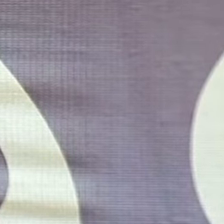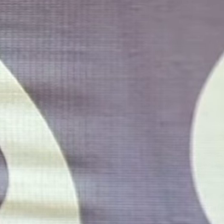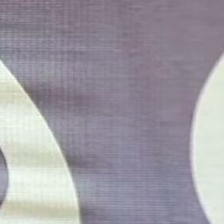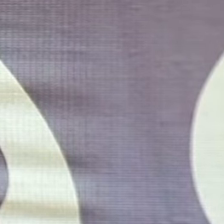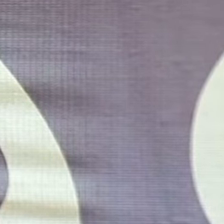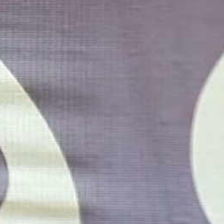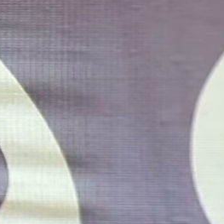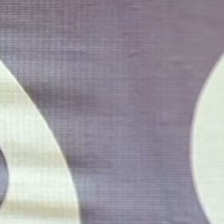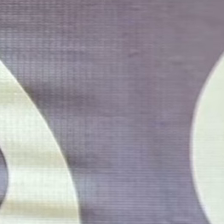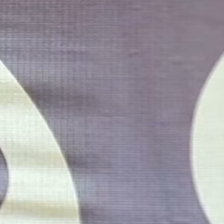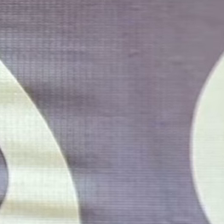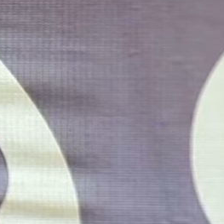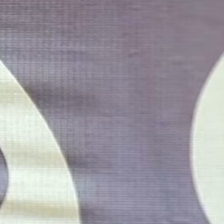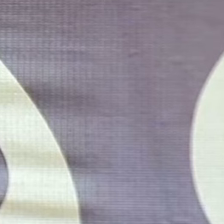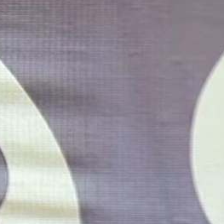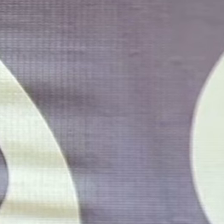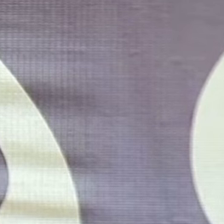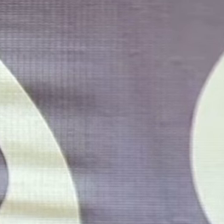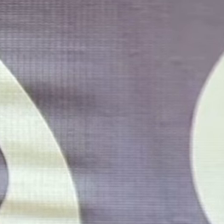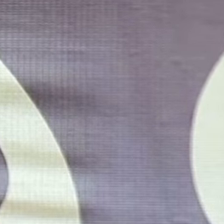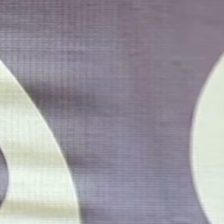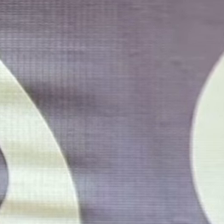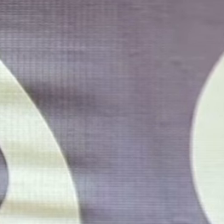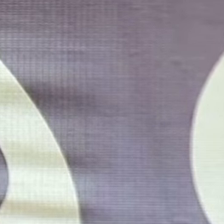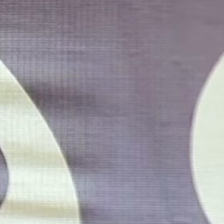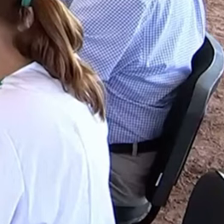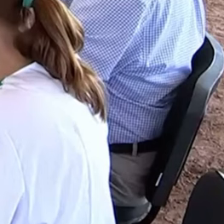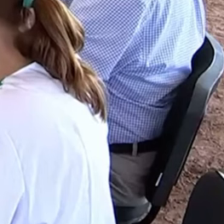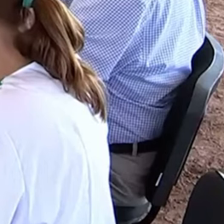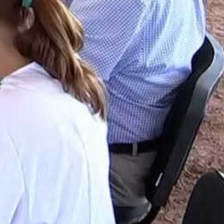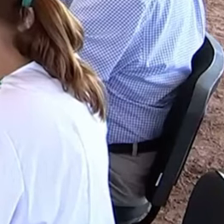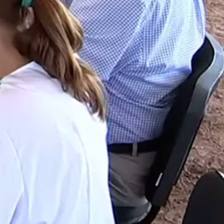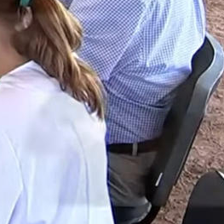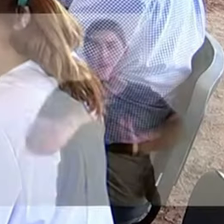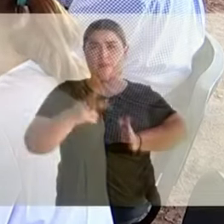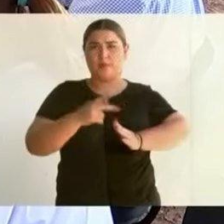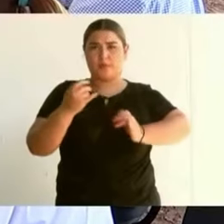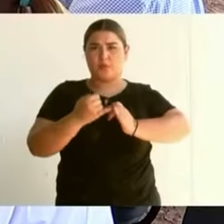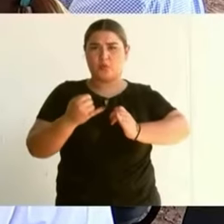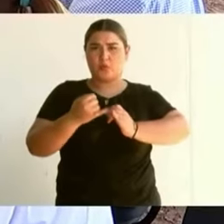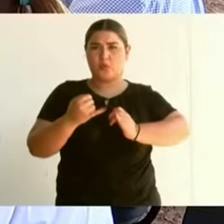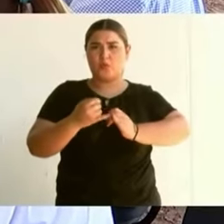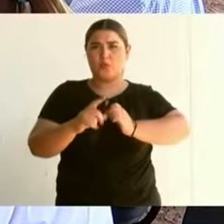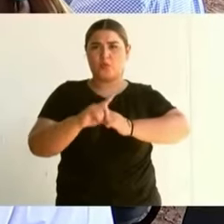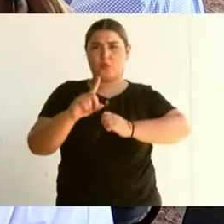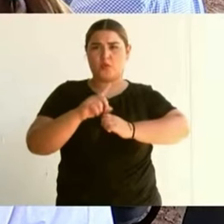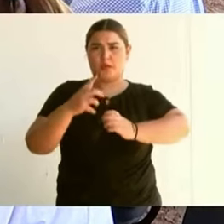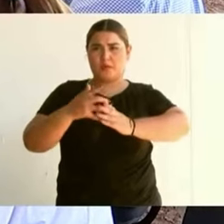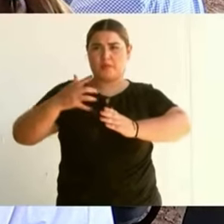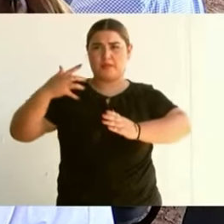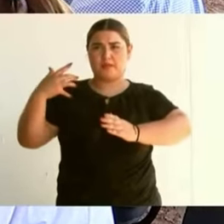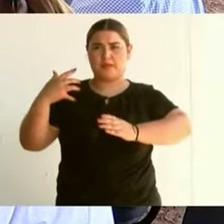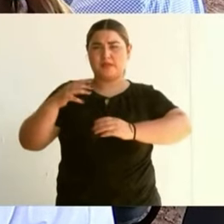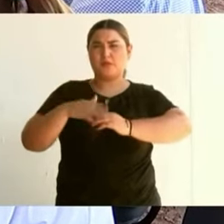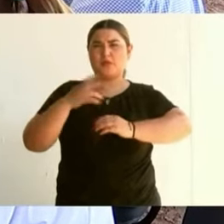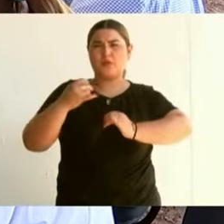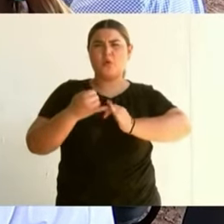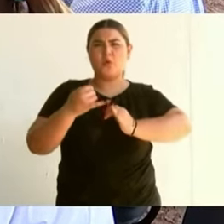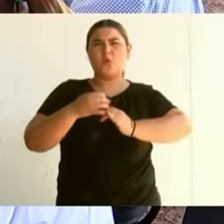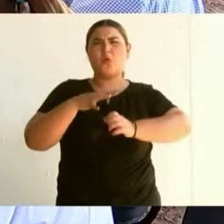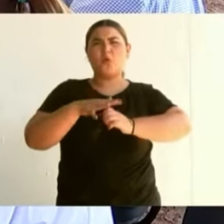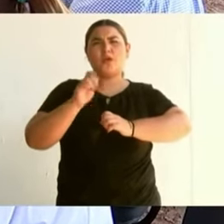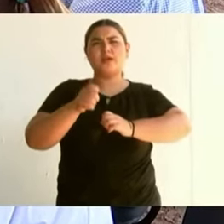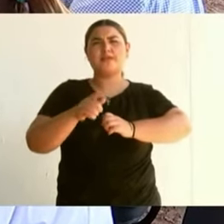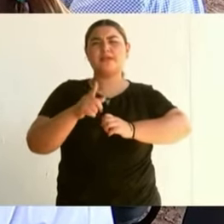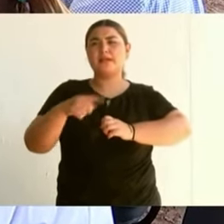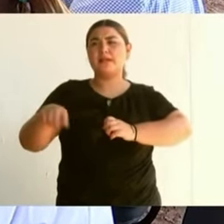una forma de no repetir las atrocidades del pasado. Es decir, el perdón derrota el